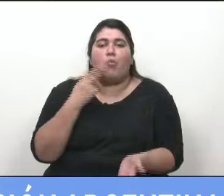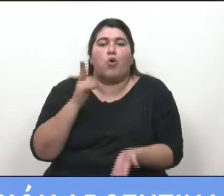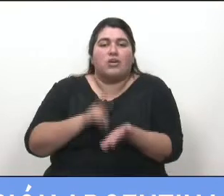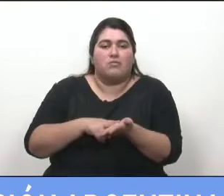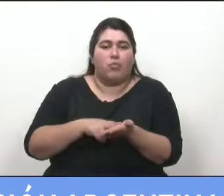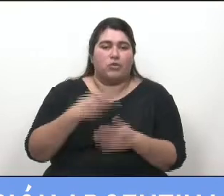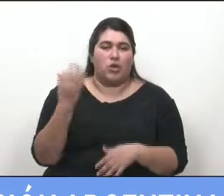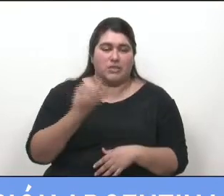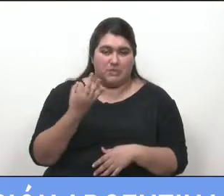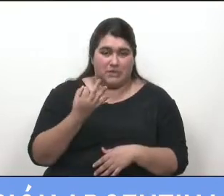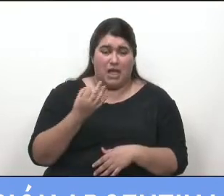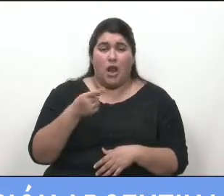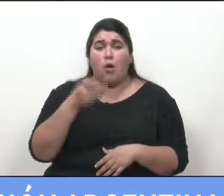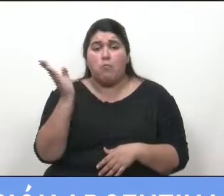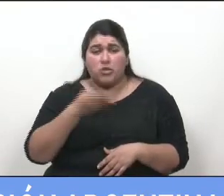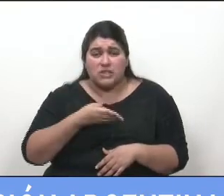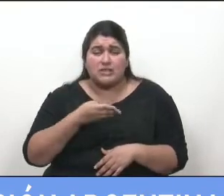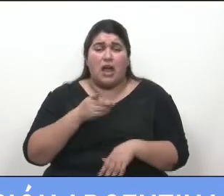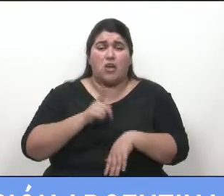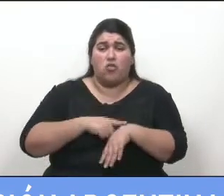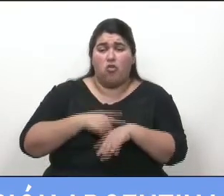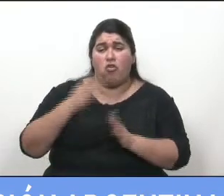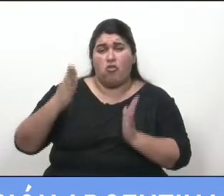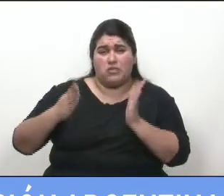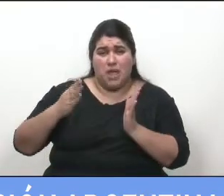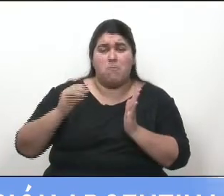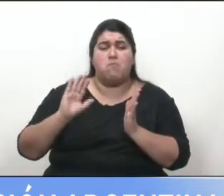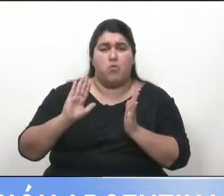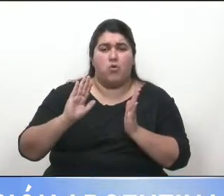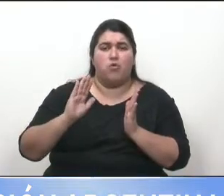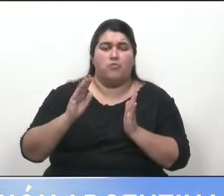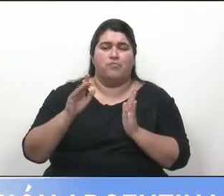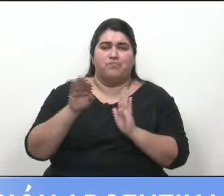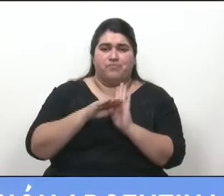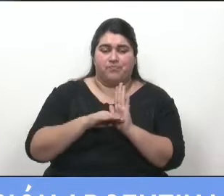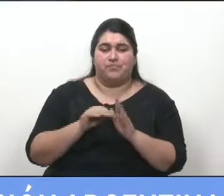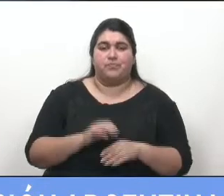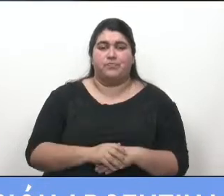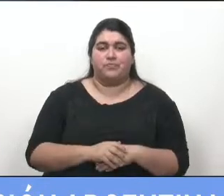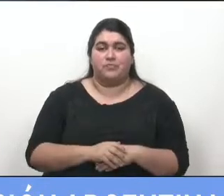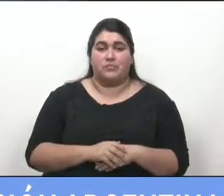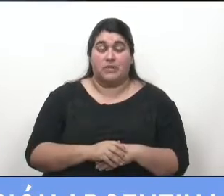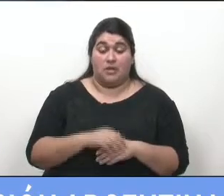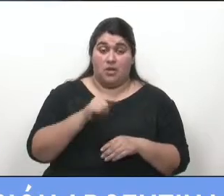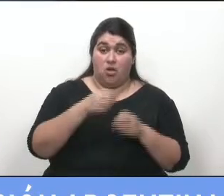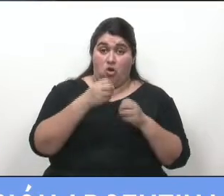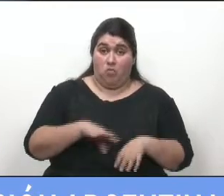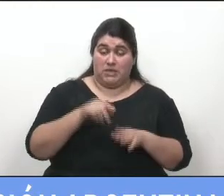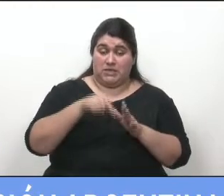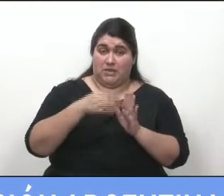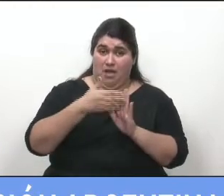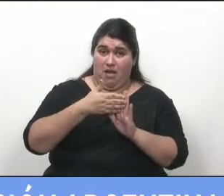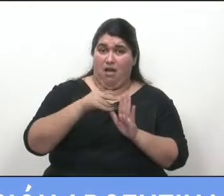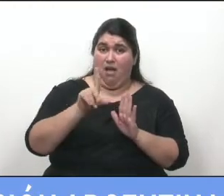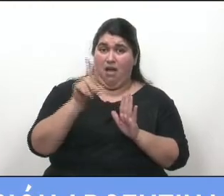cuyos porcentuales y plazos de ingreso al fisco son los siguientes. Desde la entrada en vigencia de esta